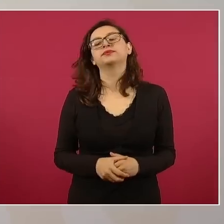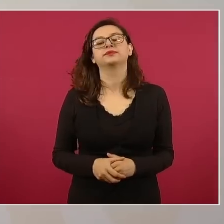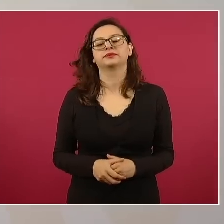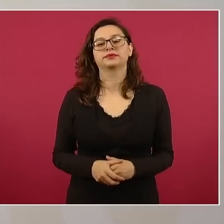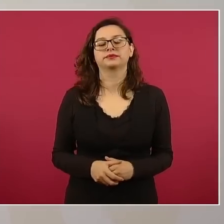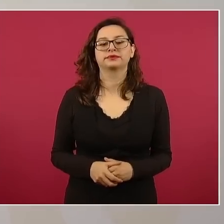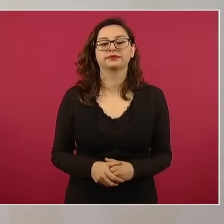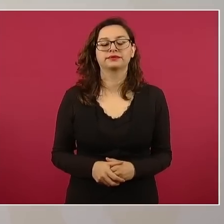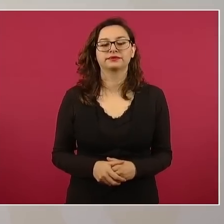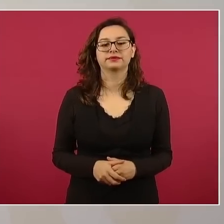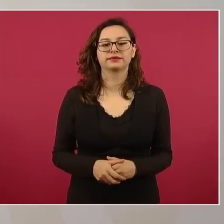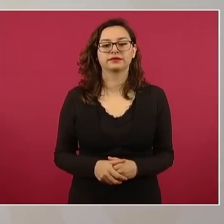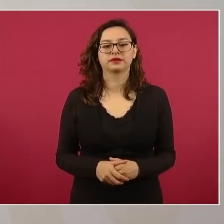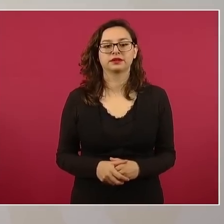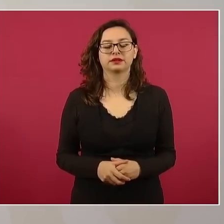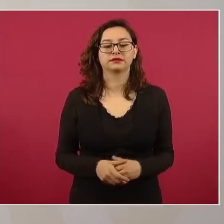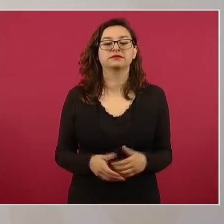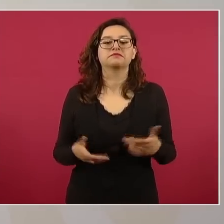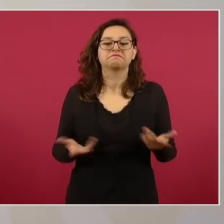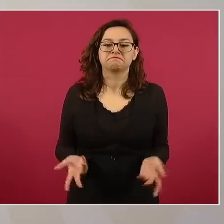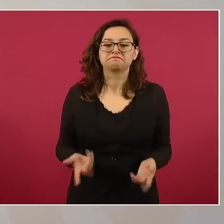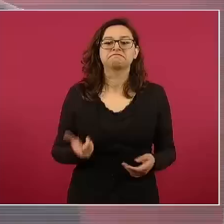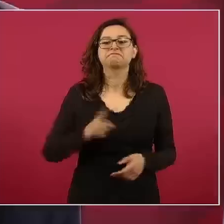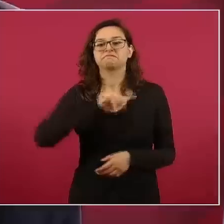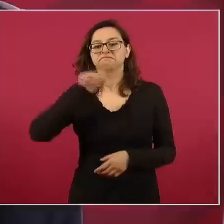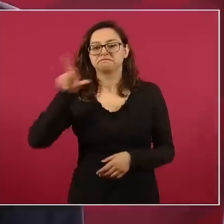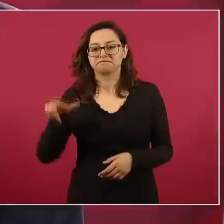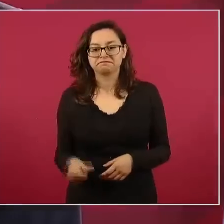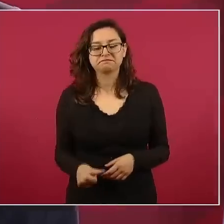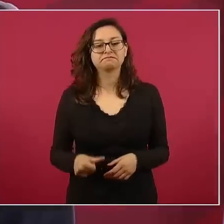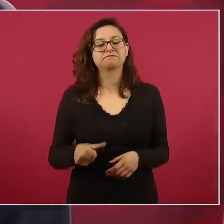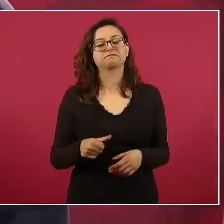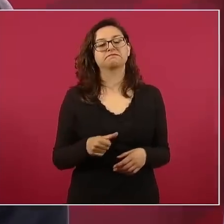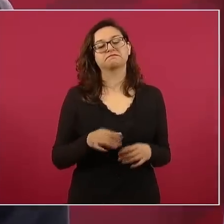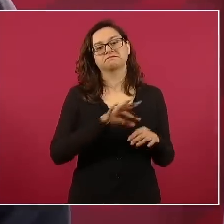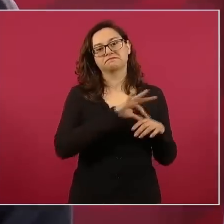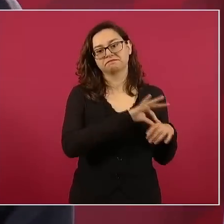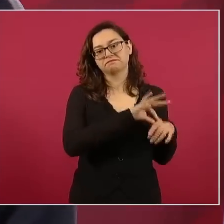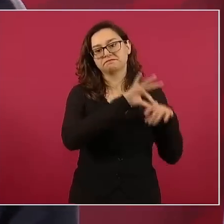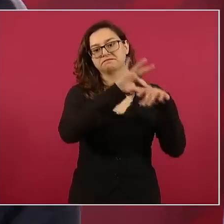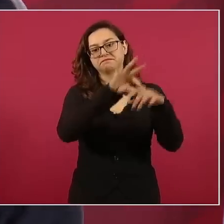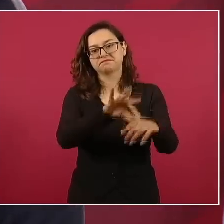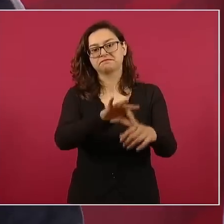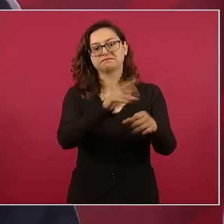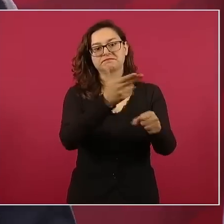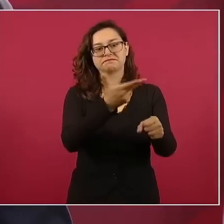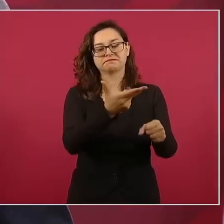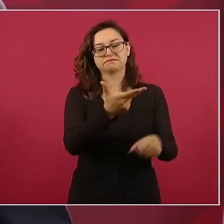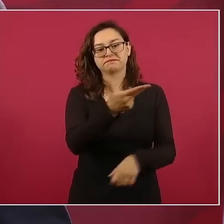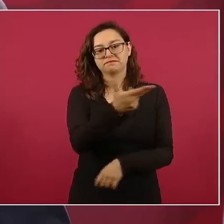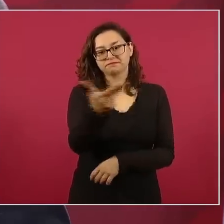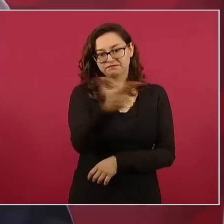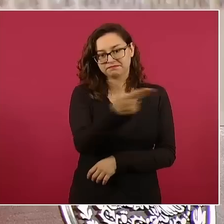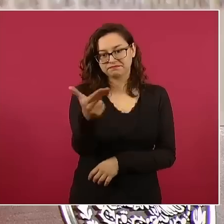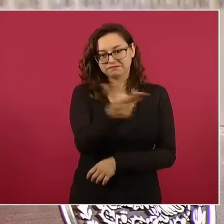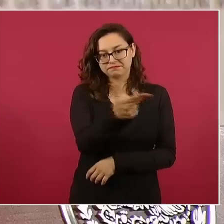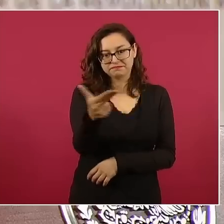Pero llegamos al hotel y ahí estaba, y música,